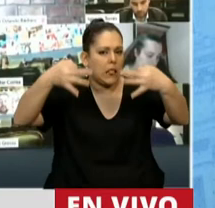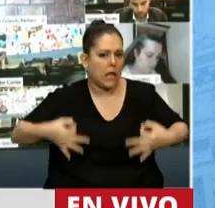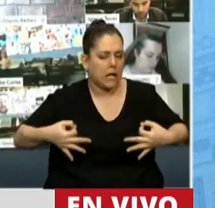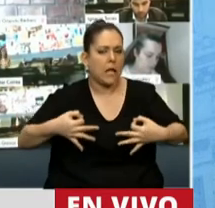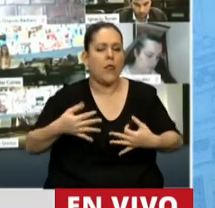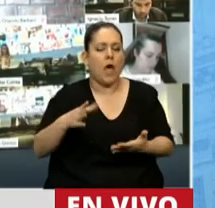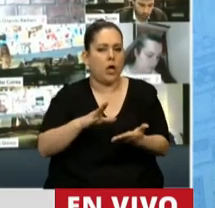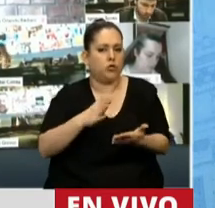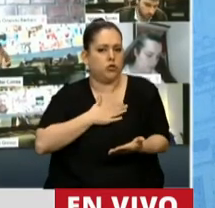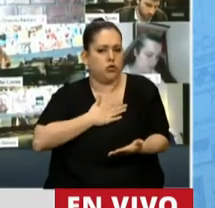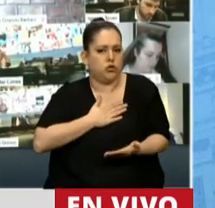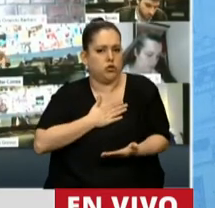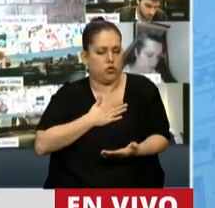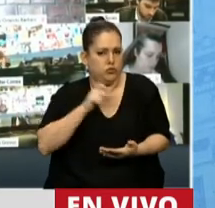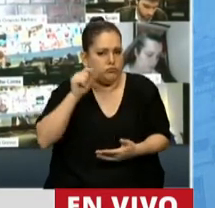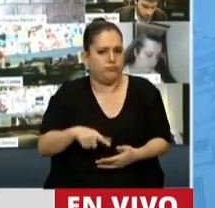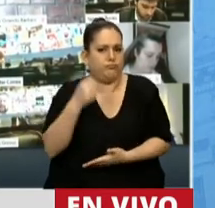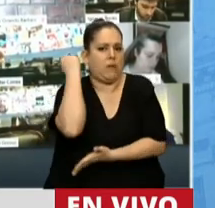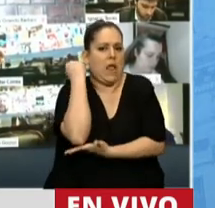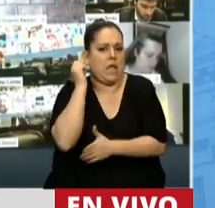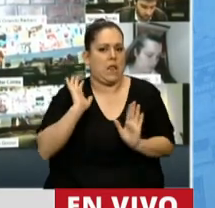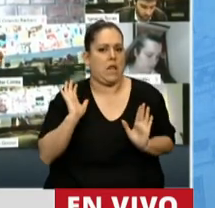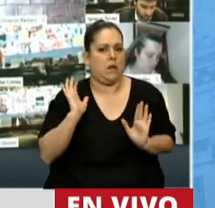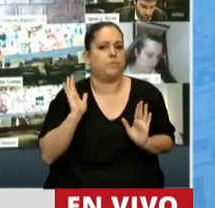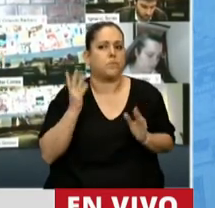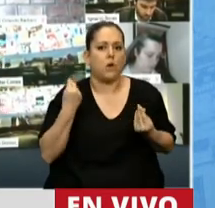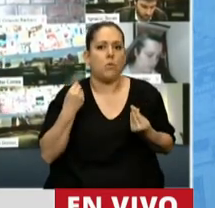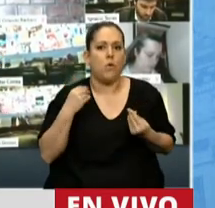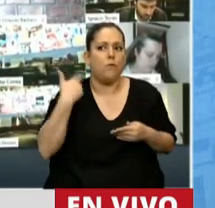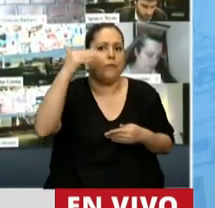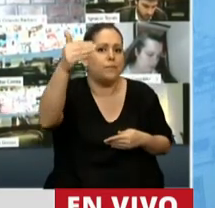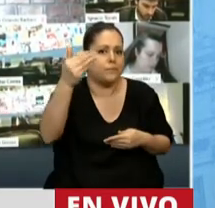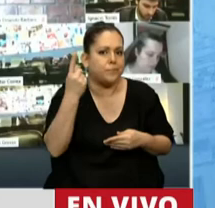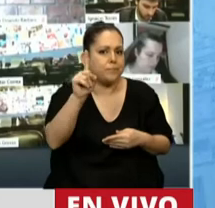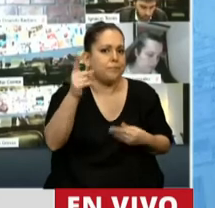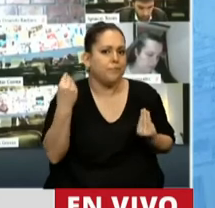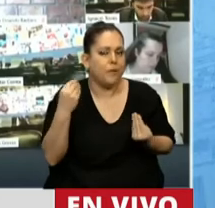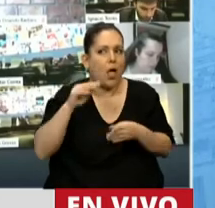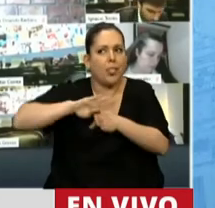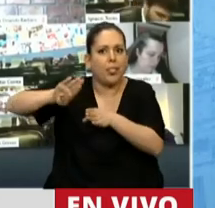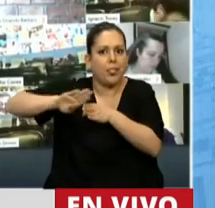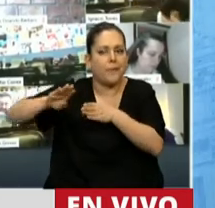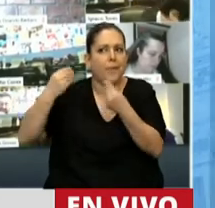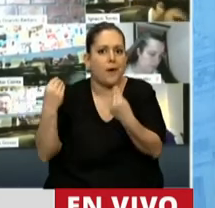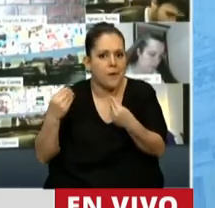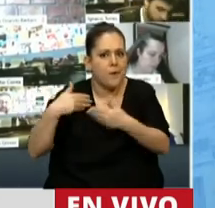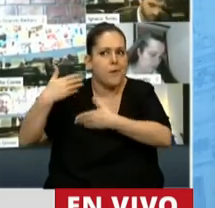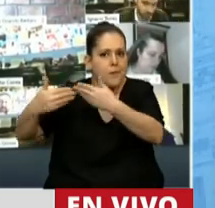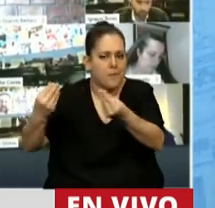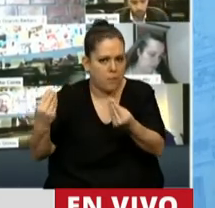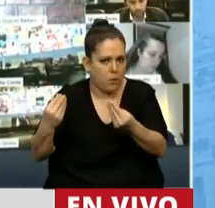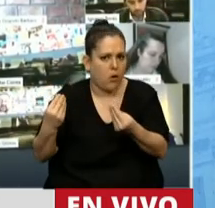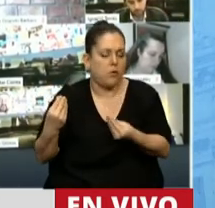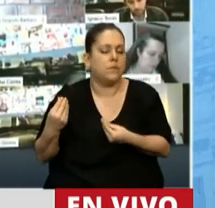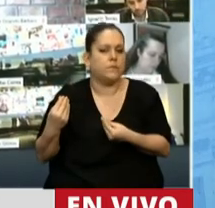nuestra dinámica económica, hacia dónde orientamos la discusión de la deuda y hacia dónde orientamos de